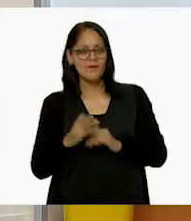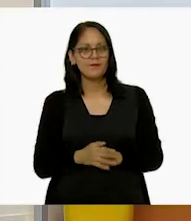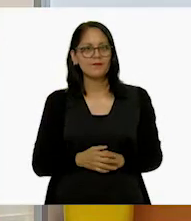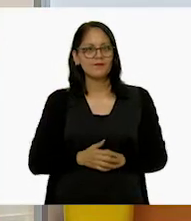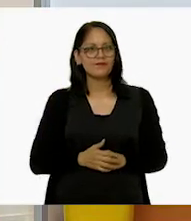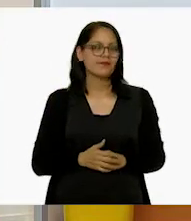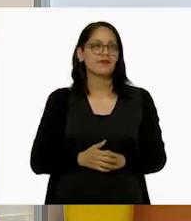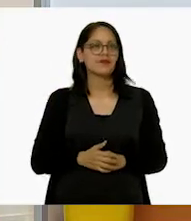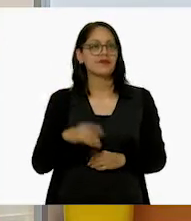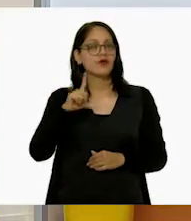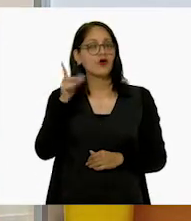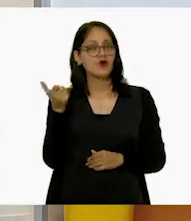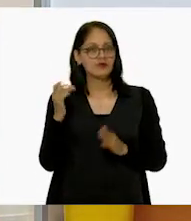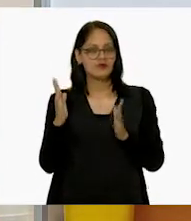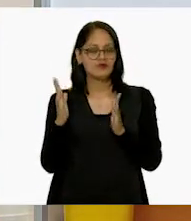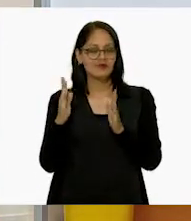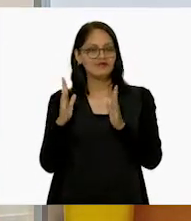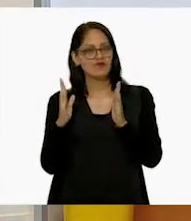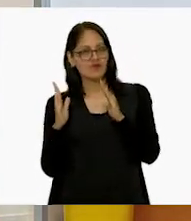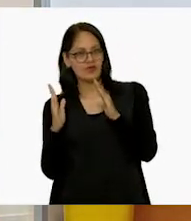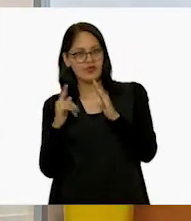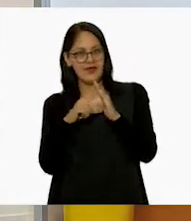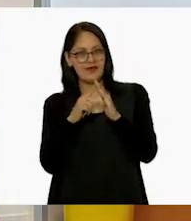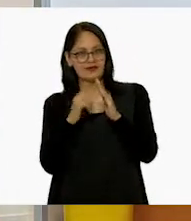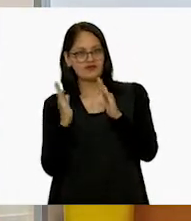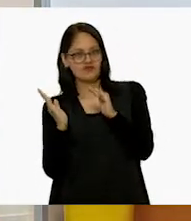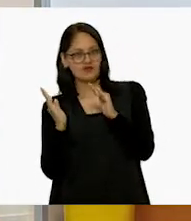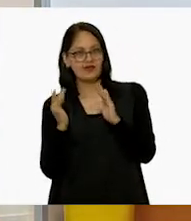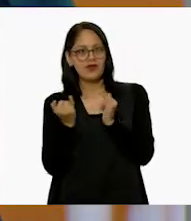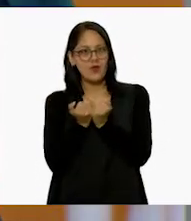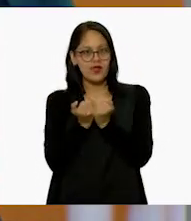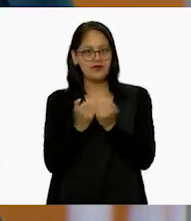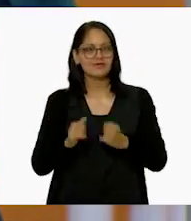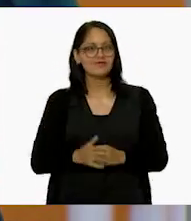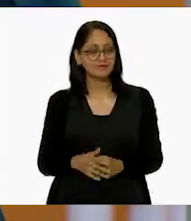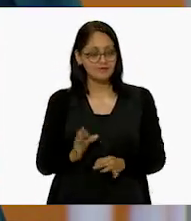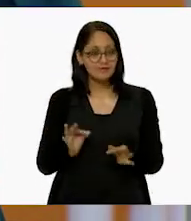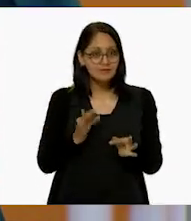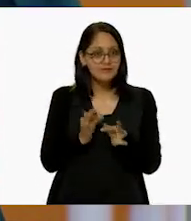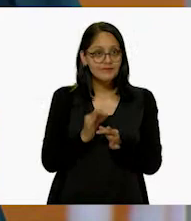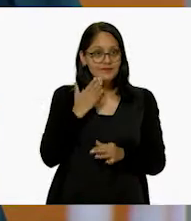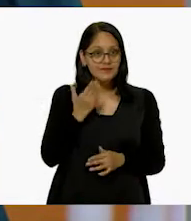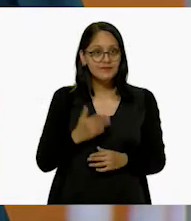a poner el otro lado chuequito. ¿Te parece? Muy bien.